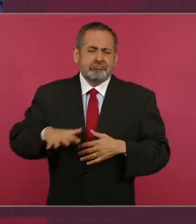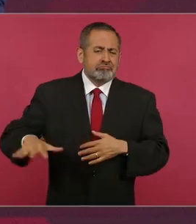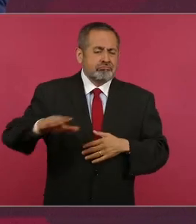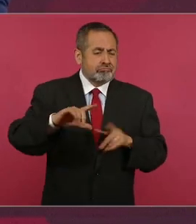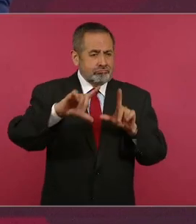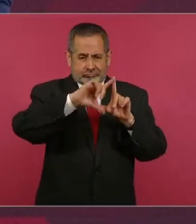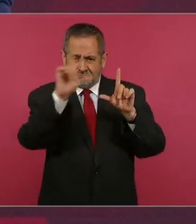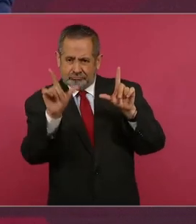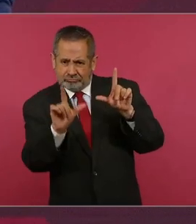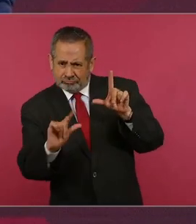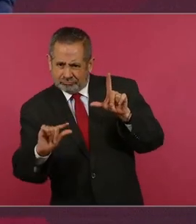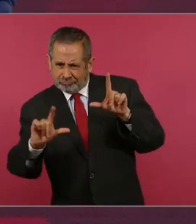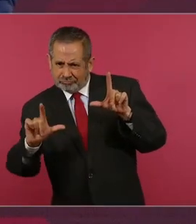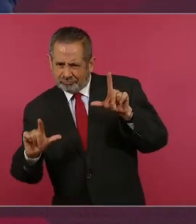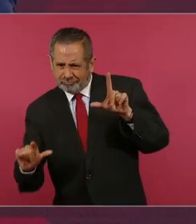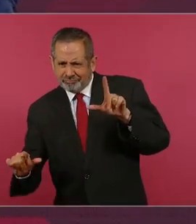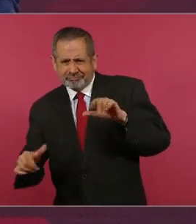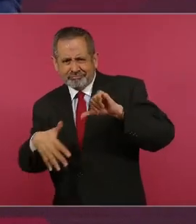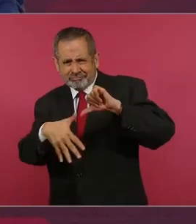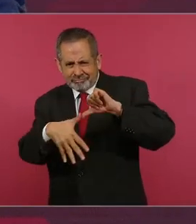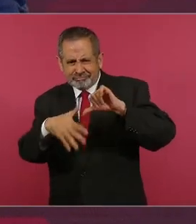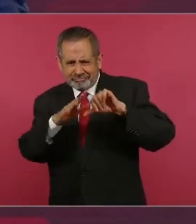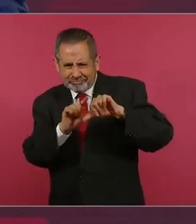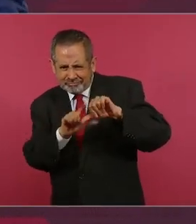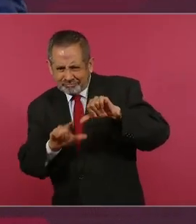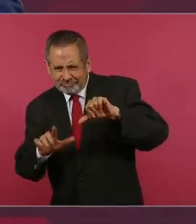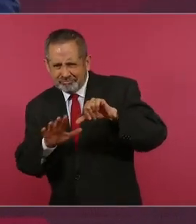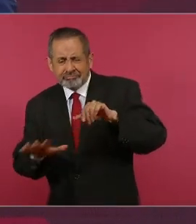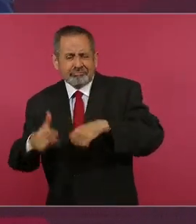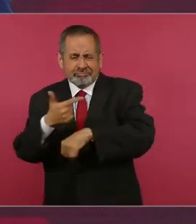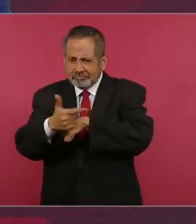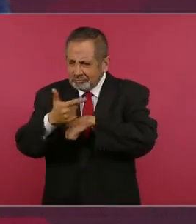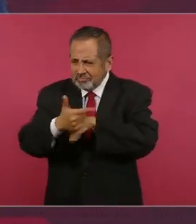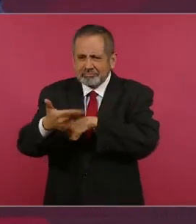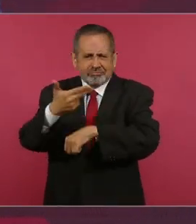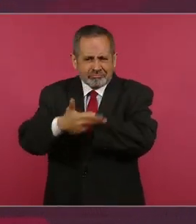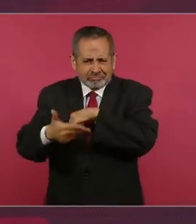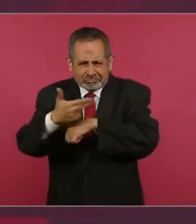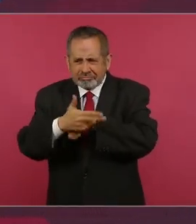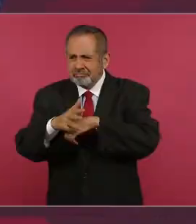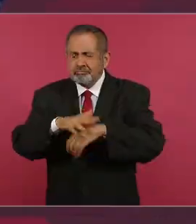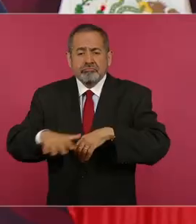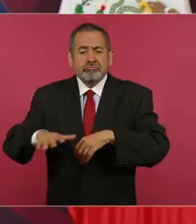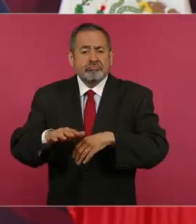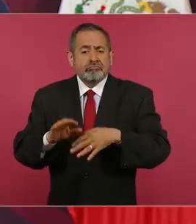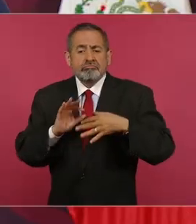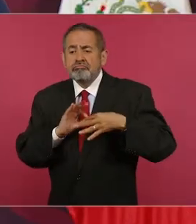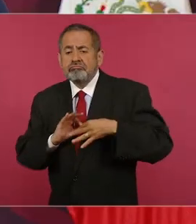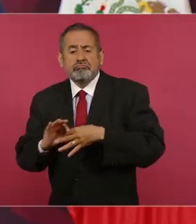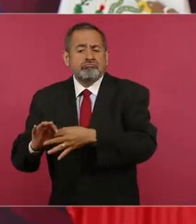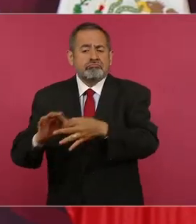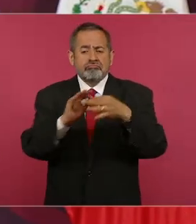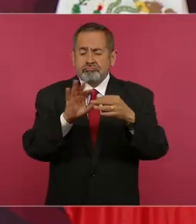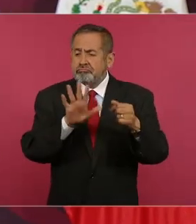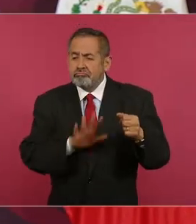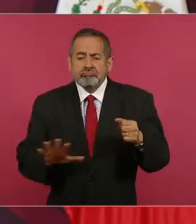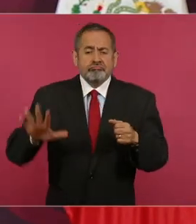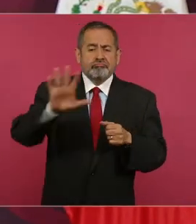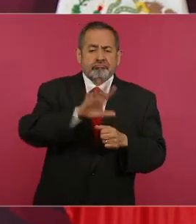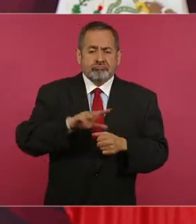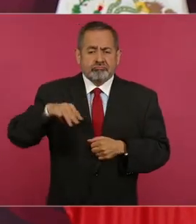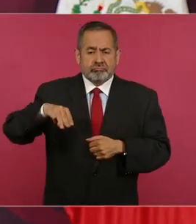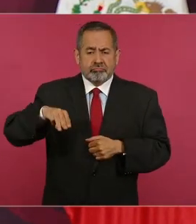sureste de México, Guatemala, Honduras, era parte de la nación maya,